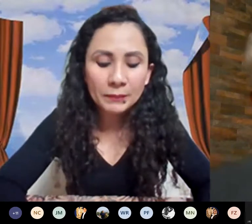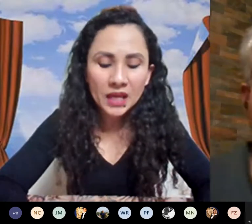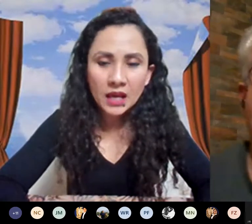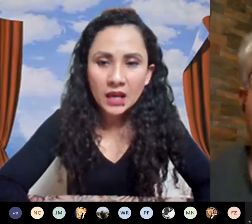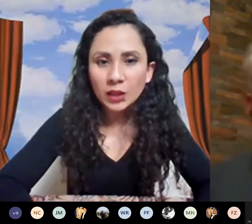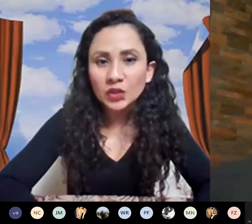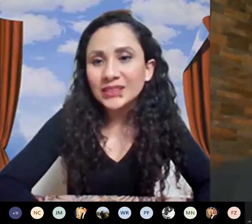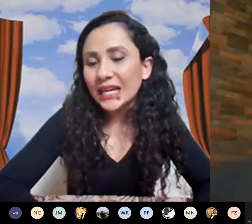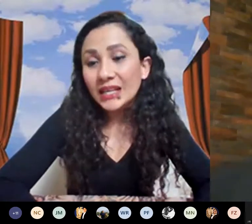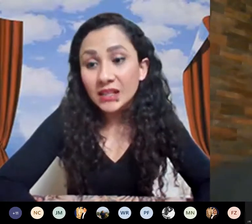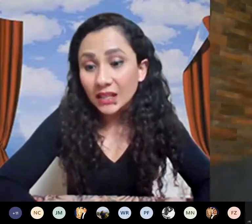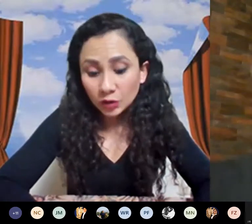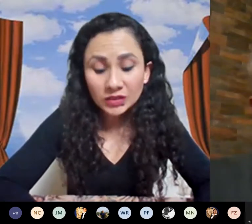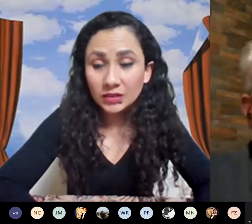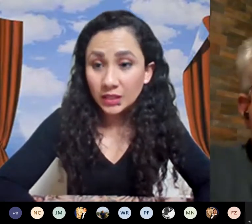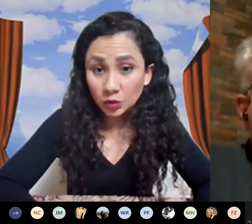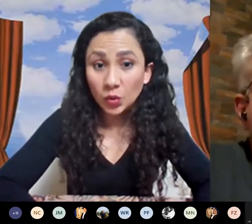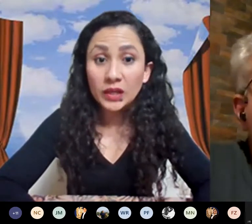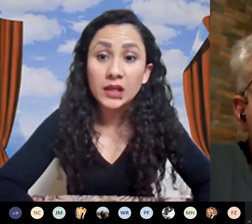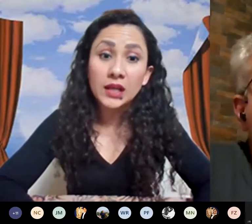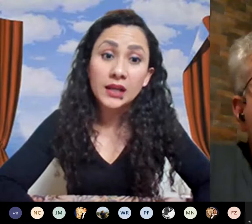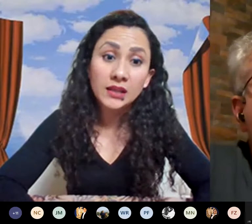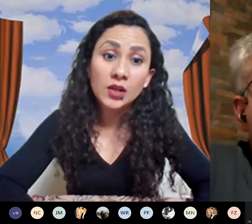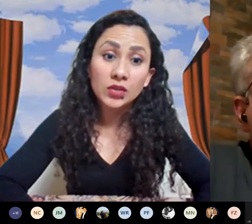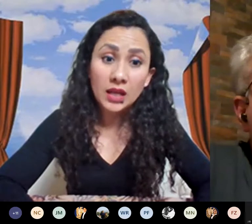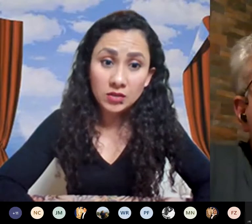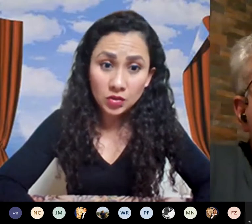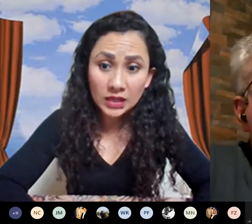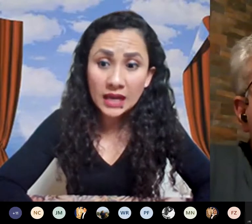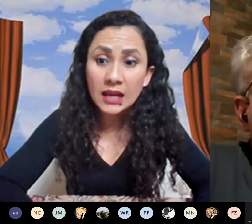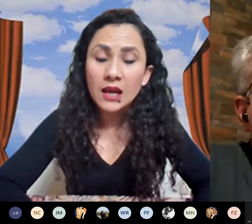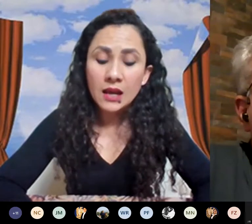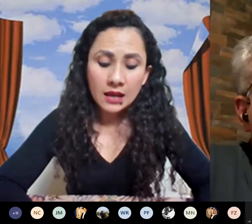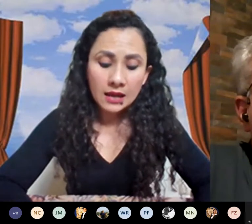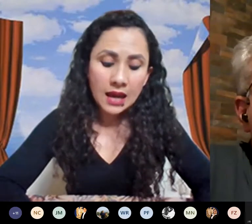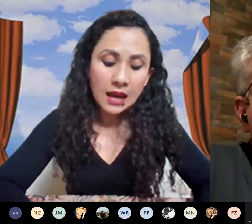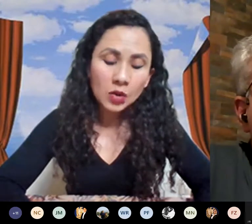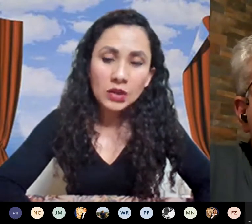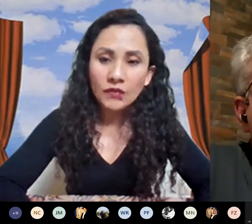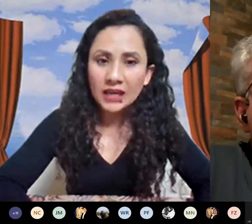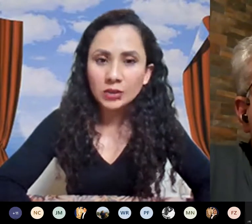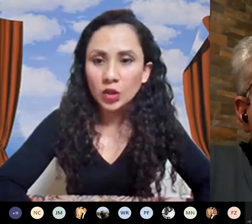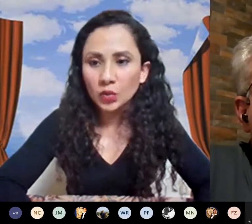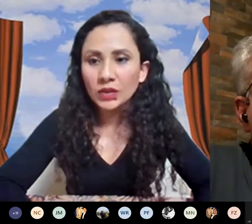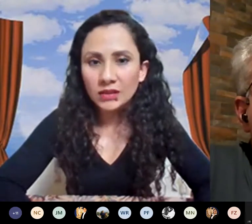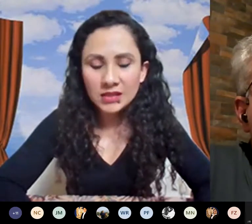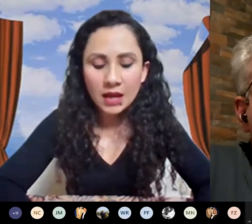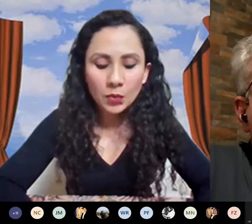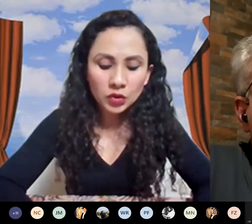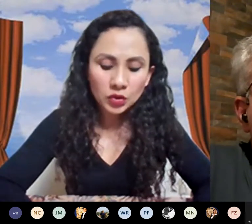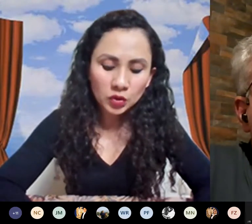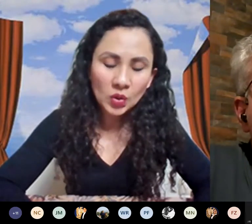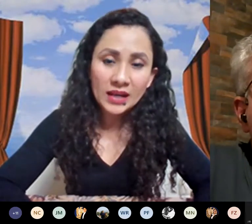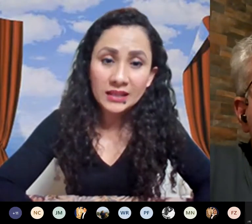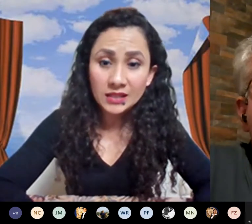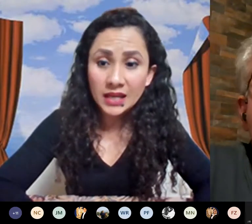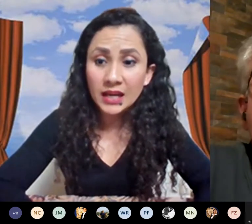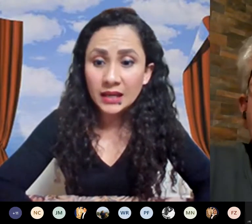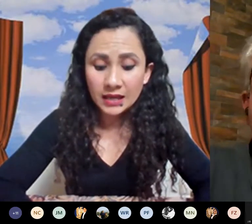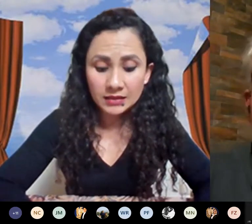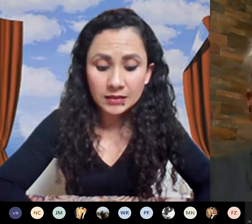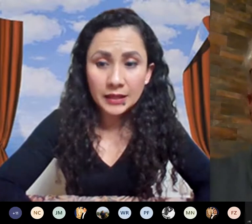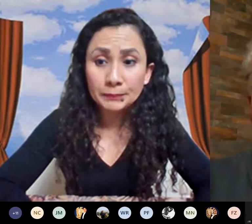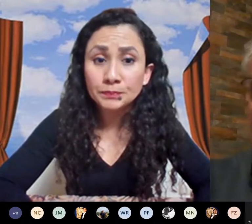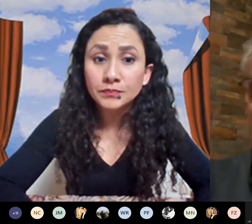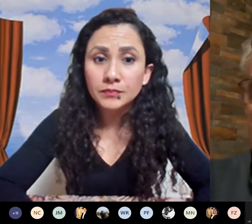cromosoma entonces a grandes rasgos es eso que en el genético tradicional la codificación que utilizamos suele